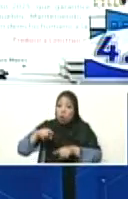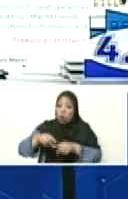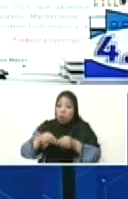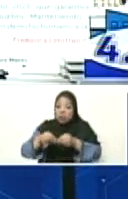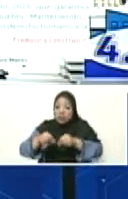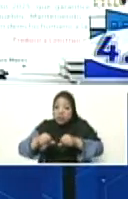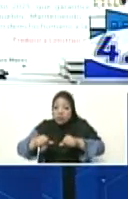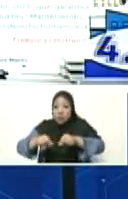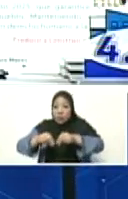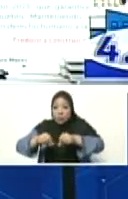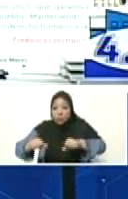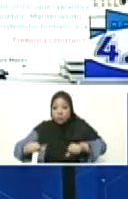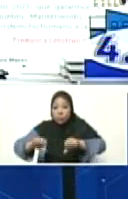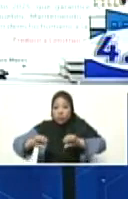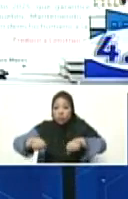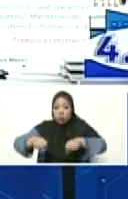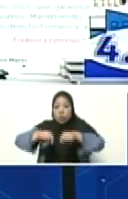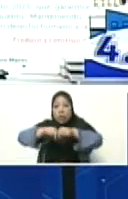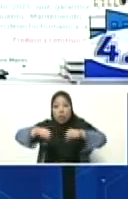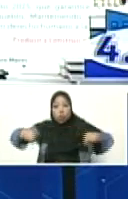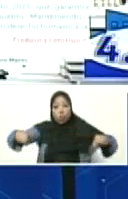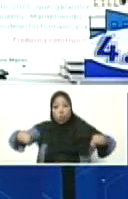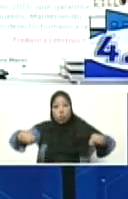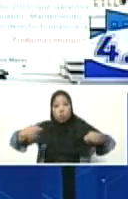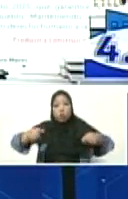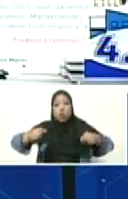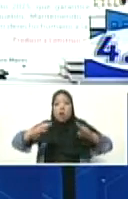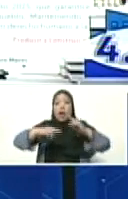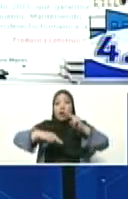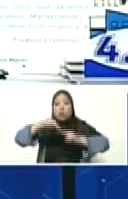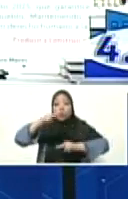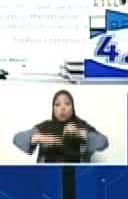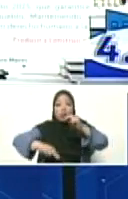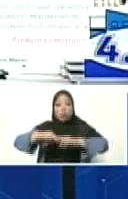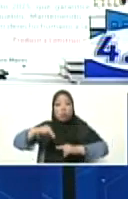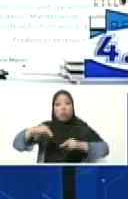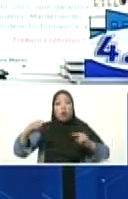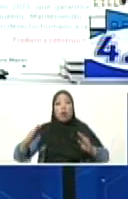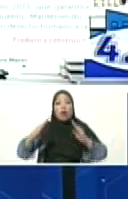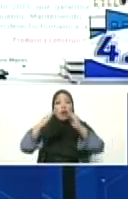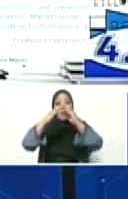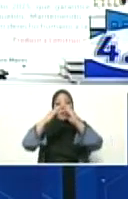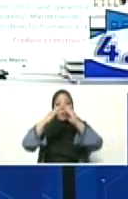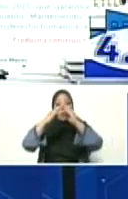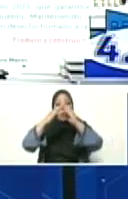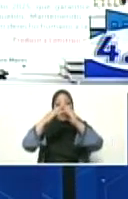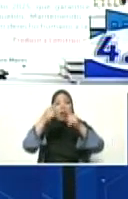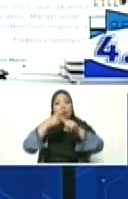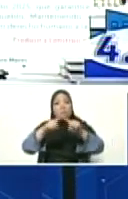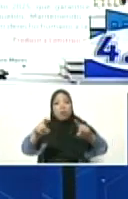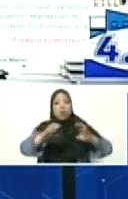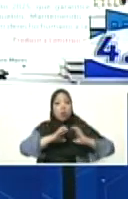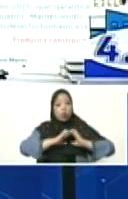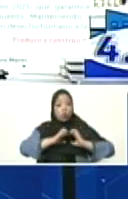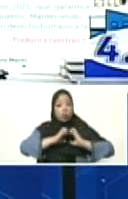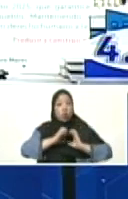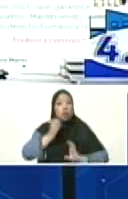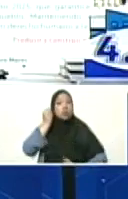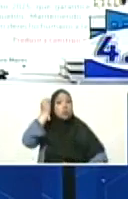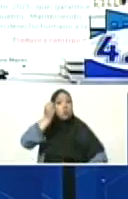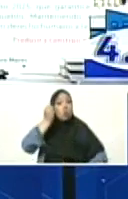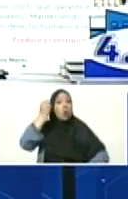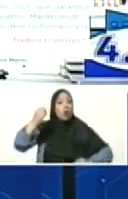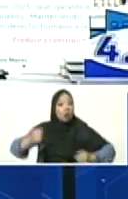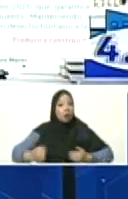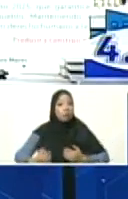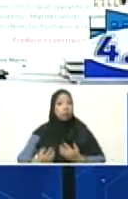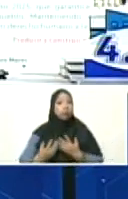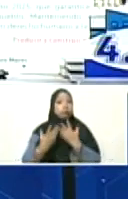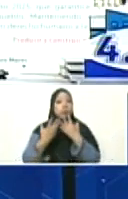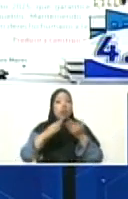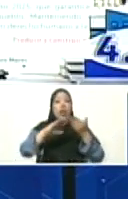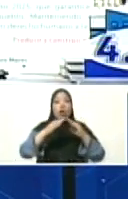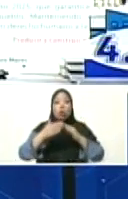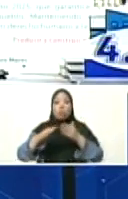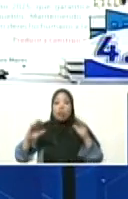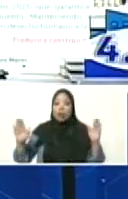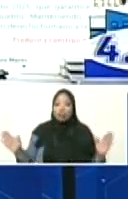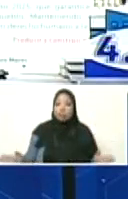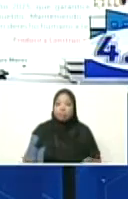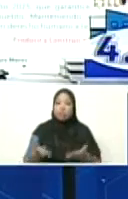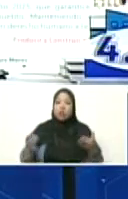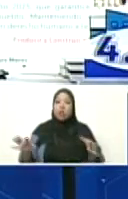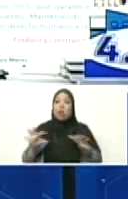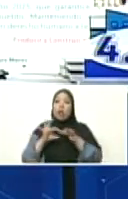unión